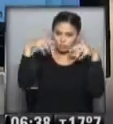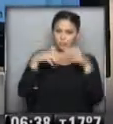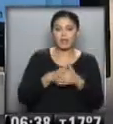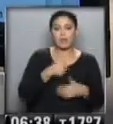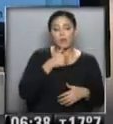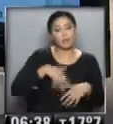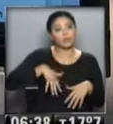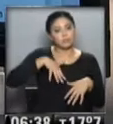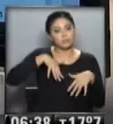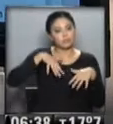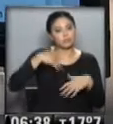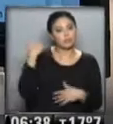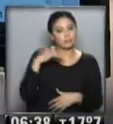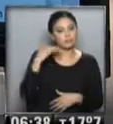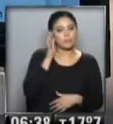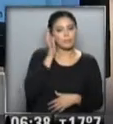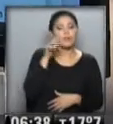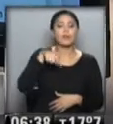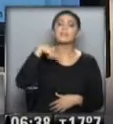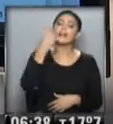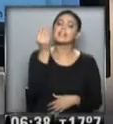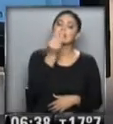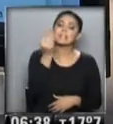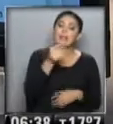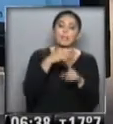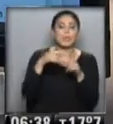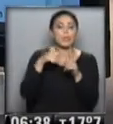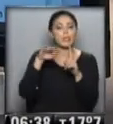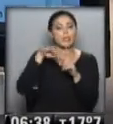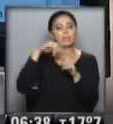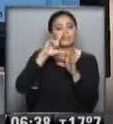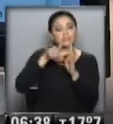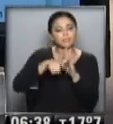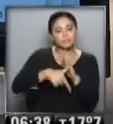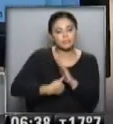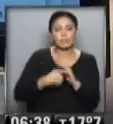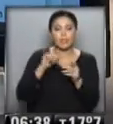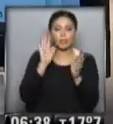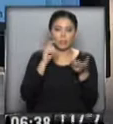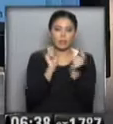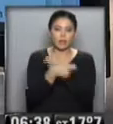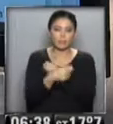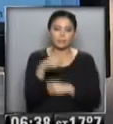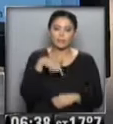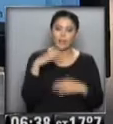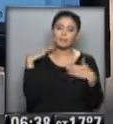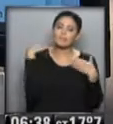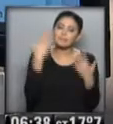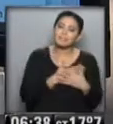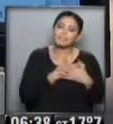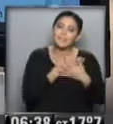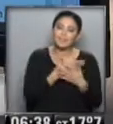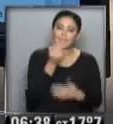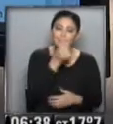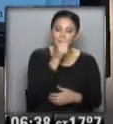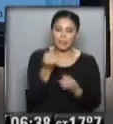agua... ...recién para el sábado... ...después del mediodía... ...las cosas van a cambiar... ...desde aquí te mandamos... ...un gran cariño Irene... ...y buen